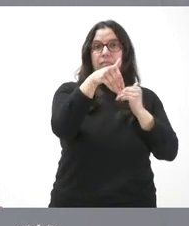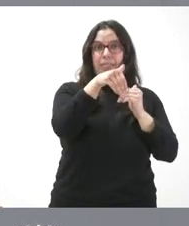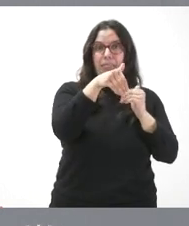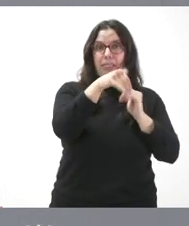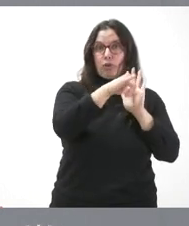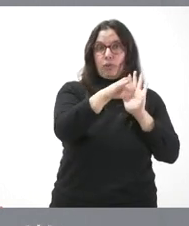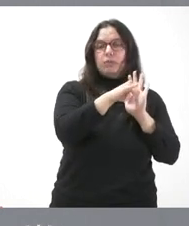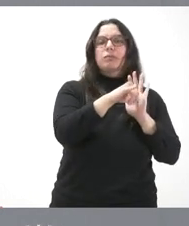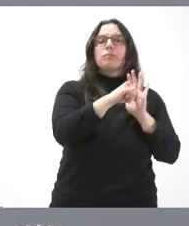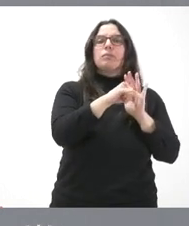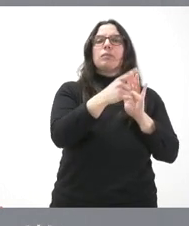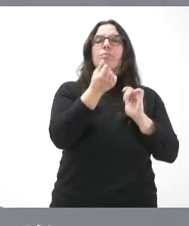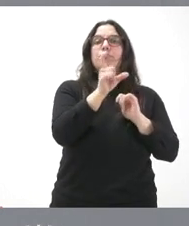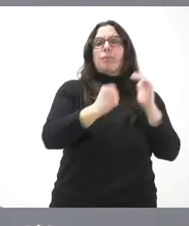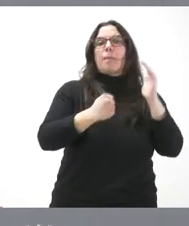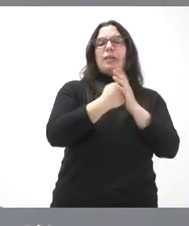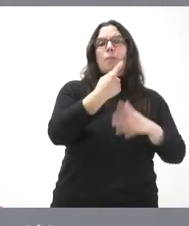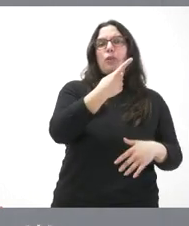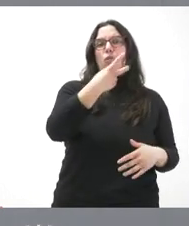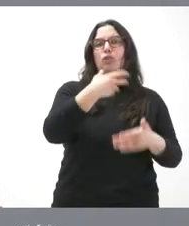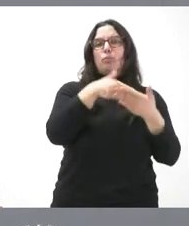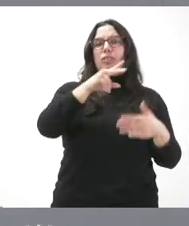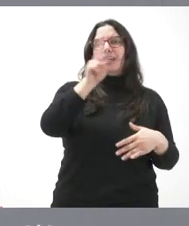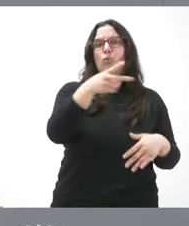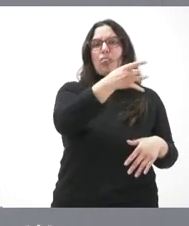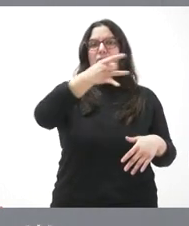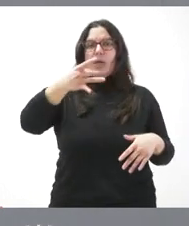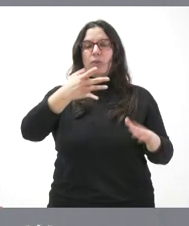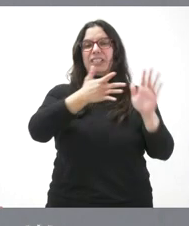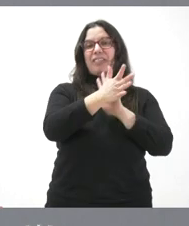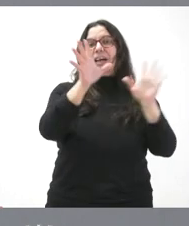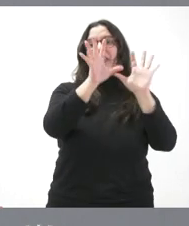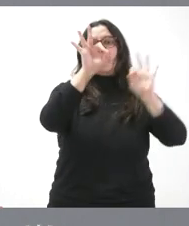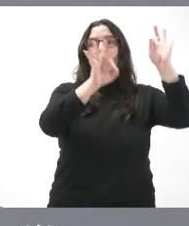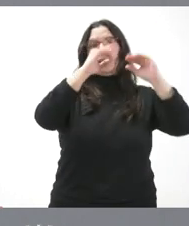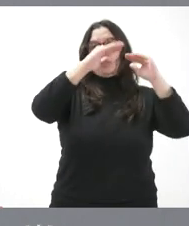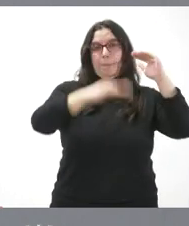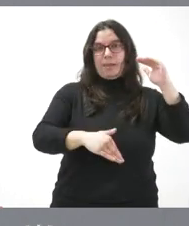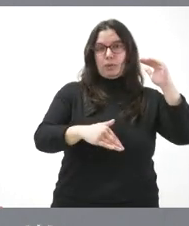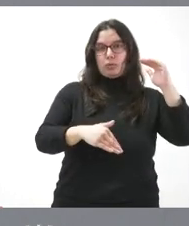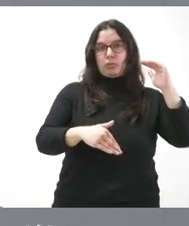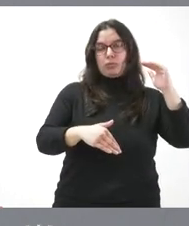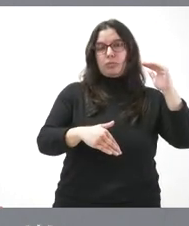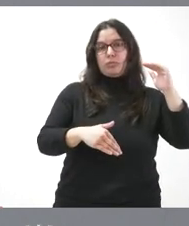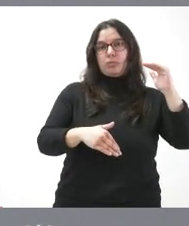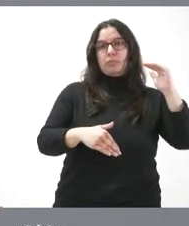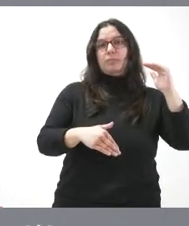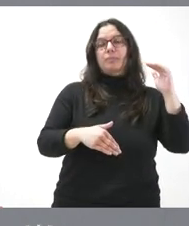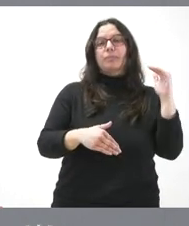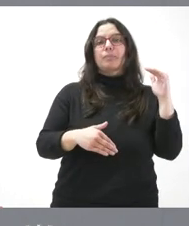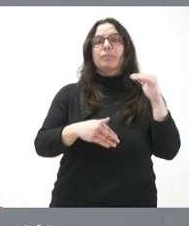se fija el importe en 1.200 millones de euros, por debajo del 10% de las operaciones